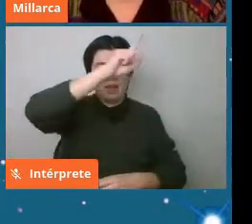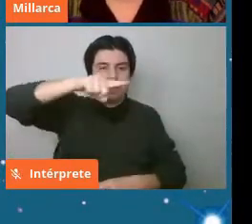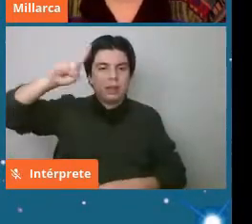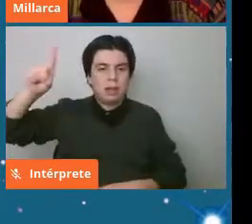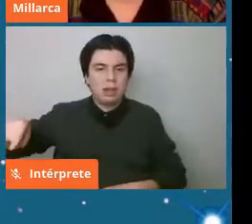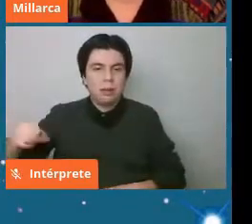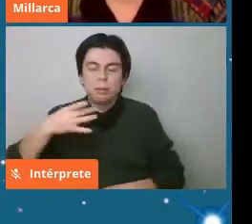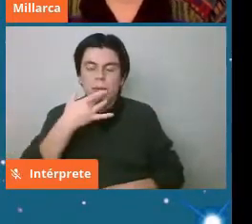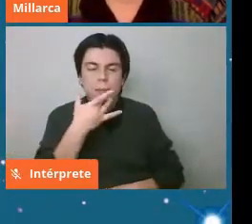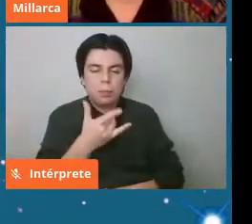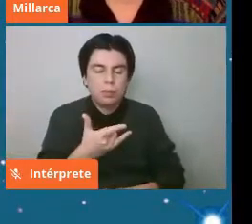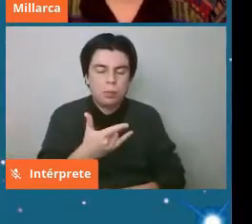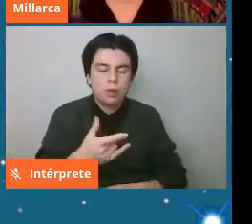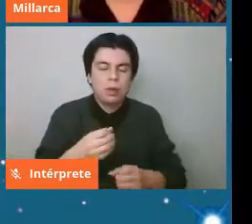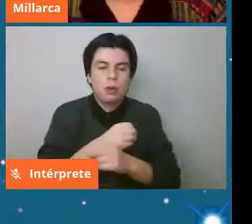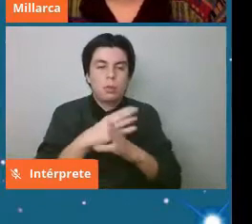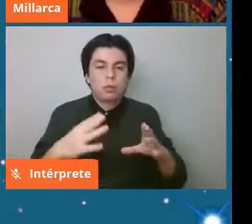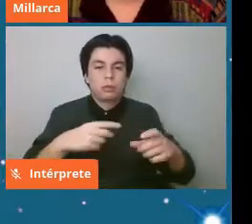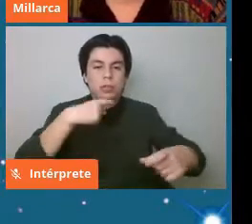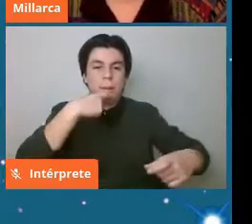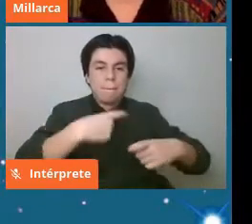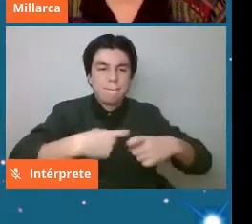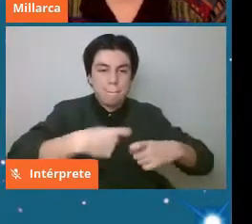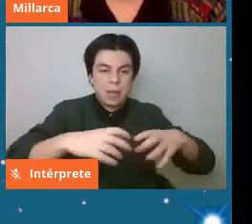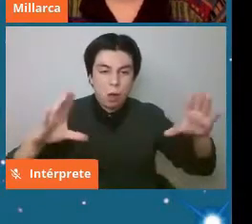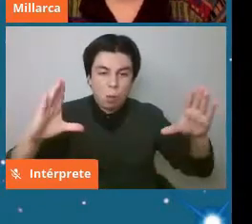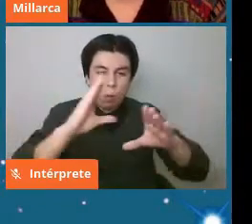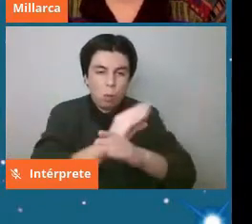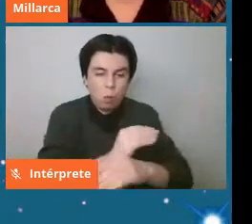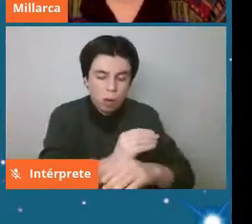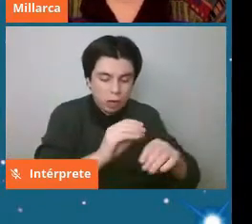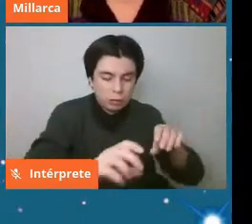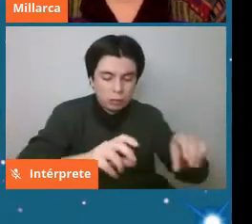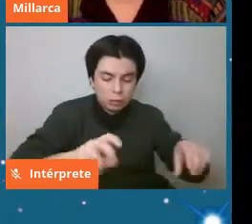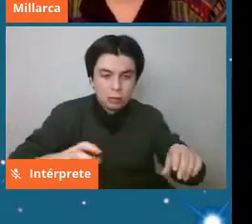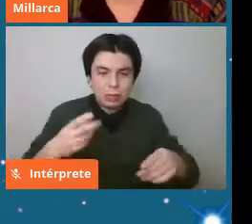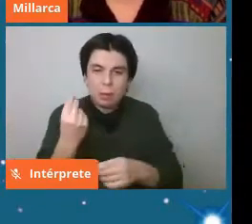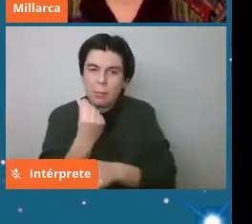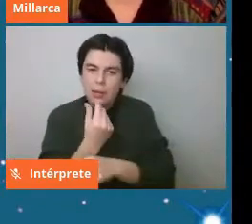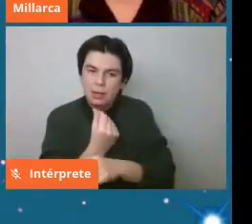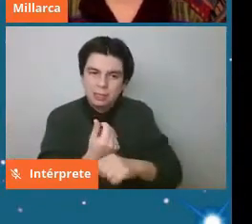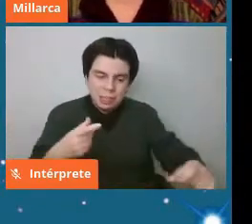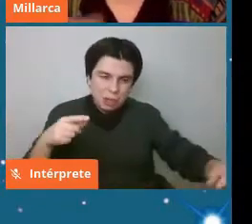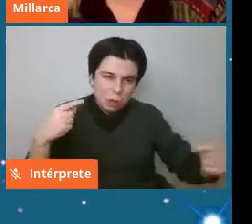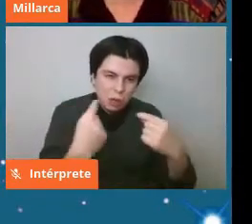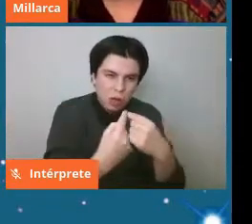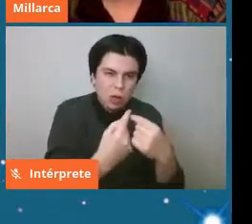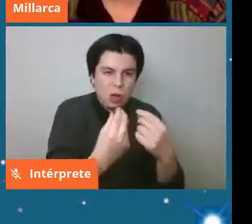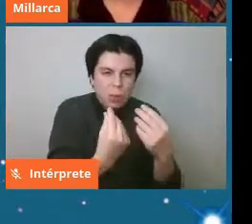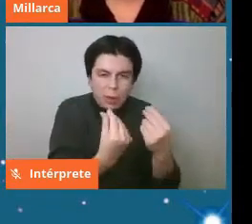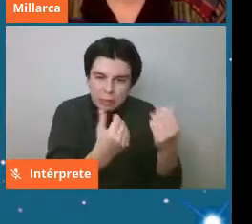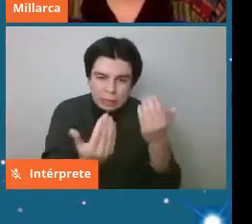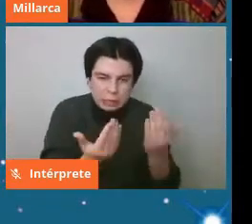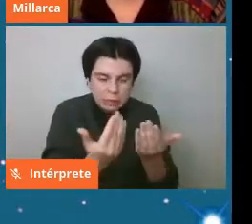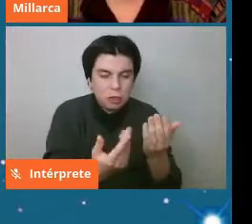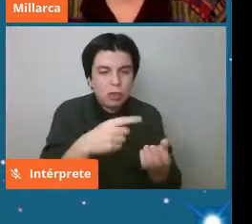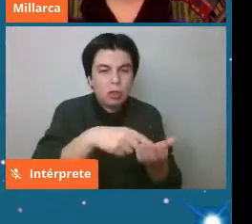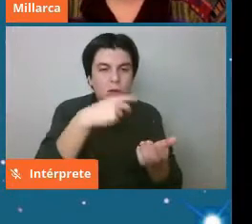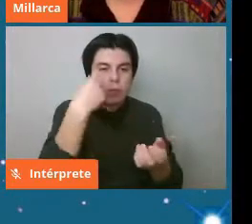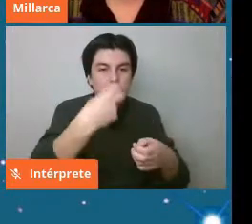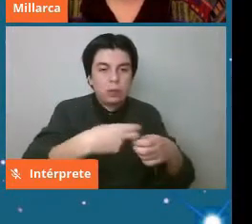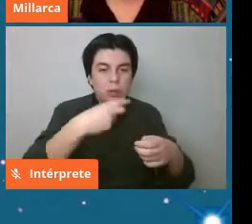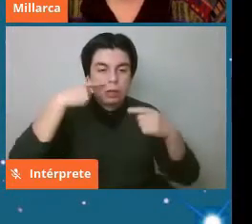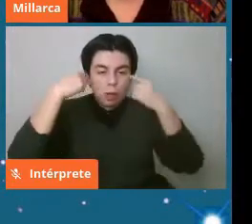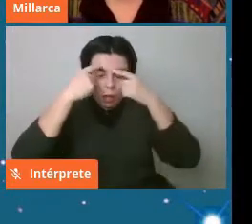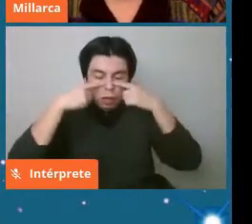tantas rocas volcánicas oscuras que se parecen se pueden parecer mucho a los meteoritos así que es muy agotador para los